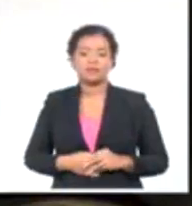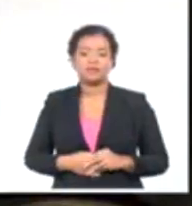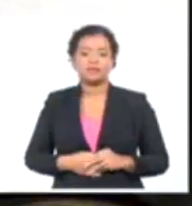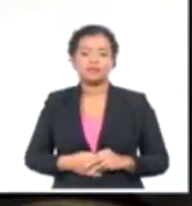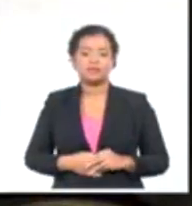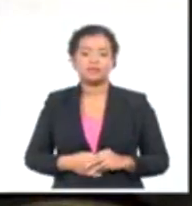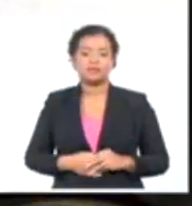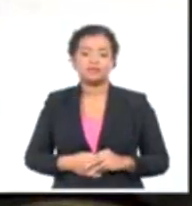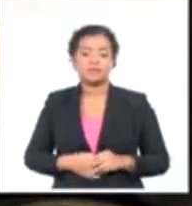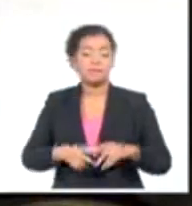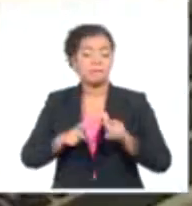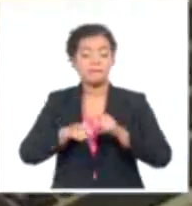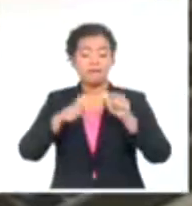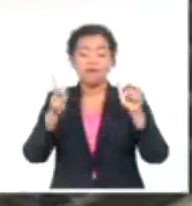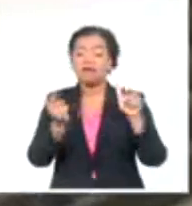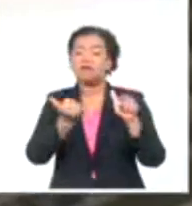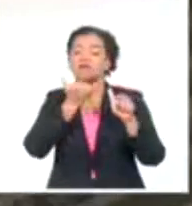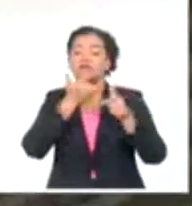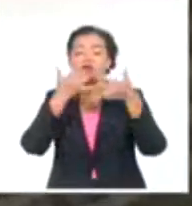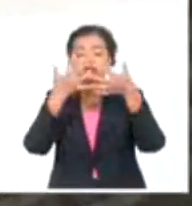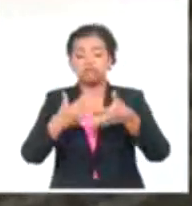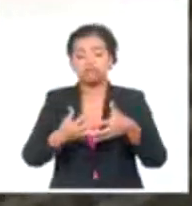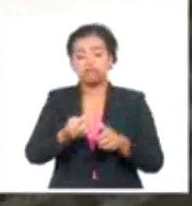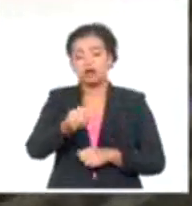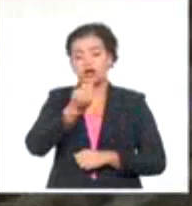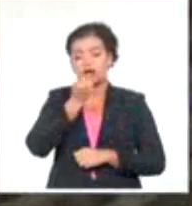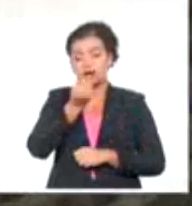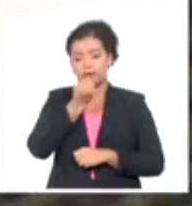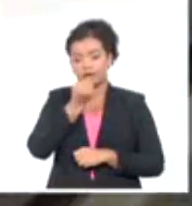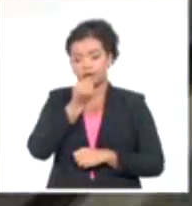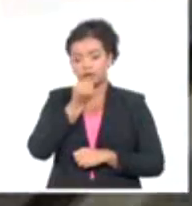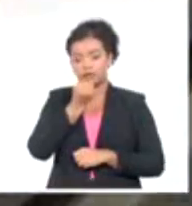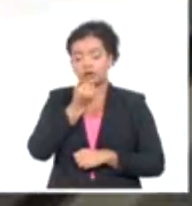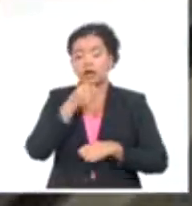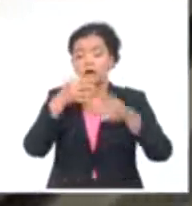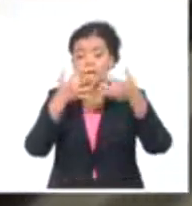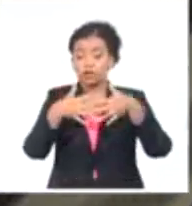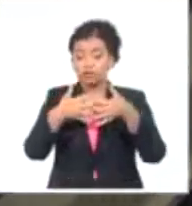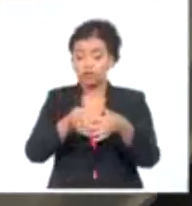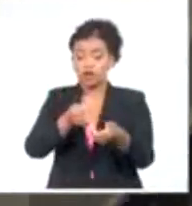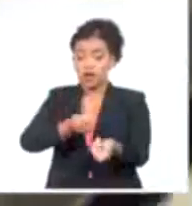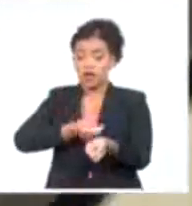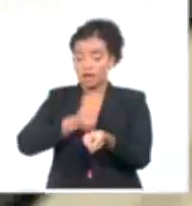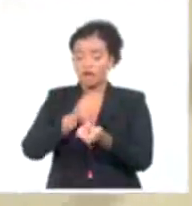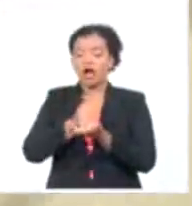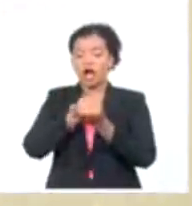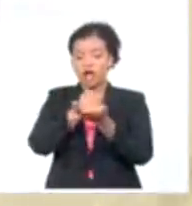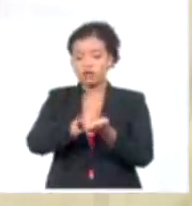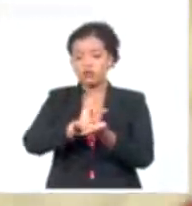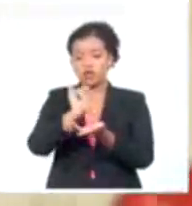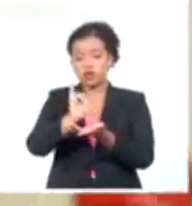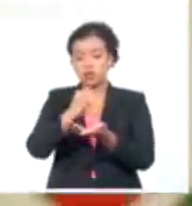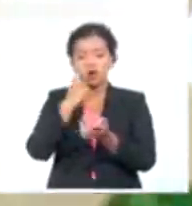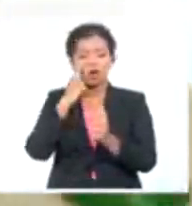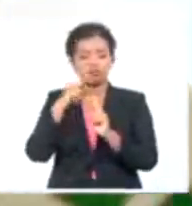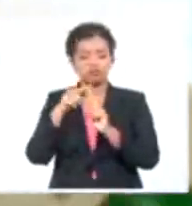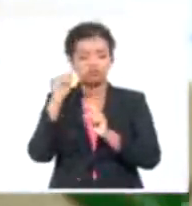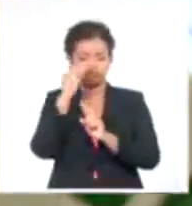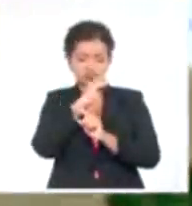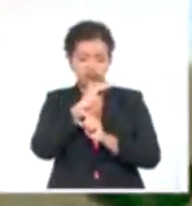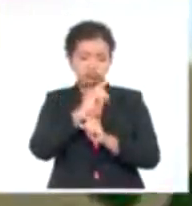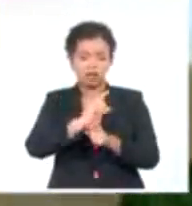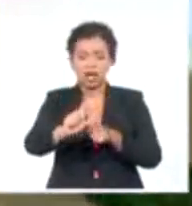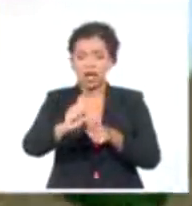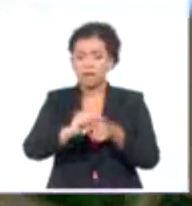son en la producción de alimentos. A los productores agropecuarios ofrece mayor capacidad de actuación sobre los cultivos y rebaños al